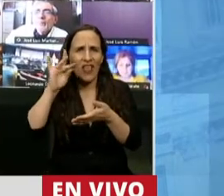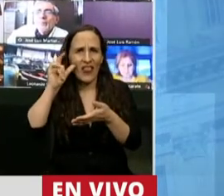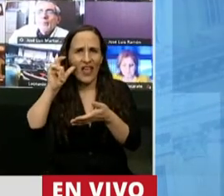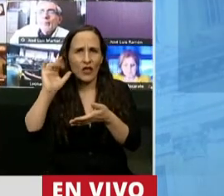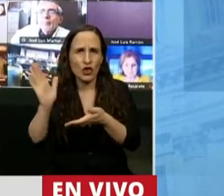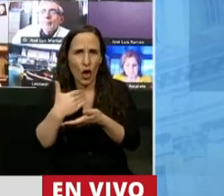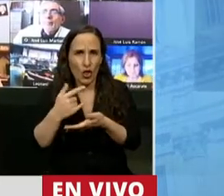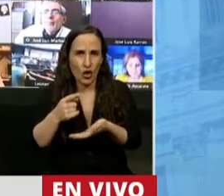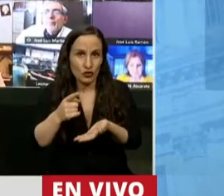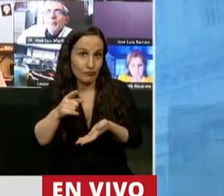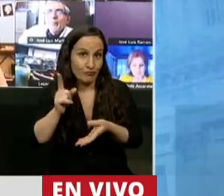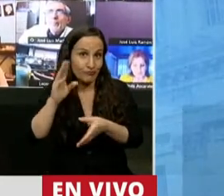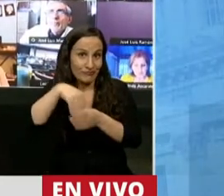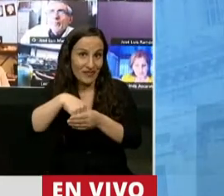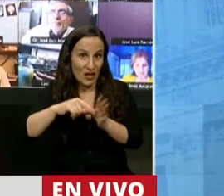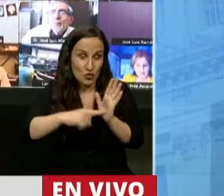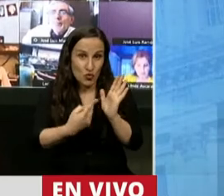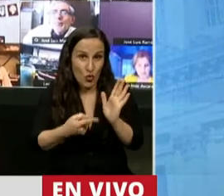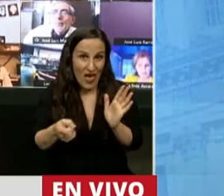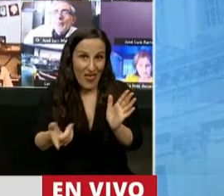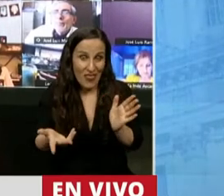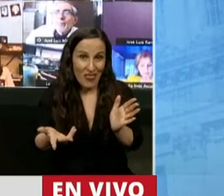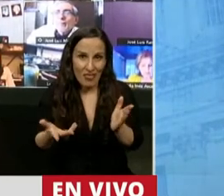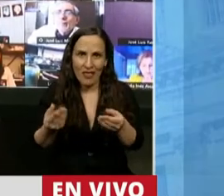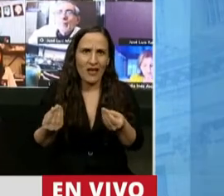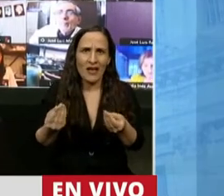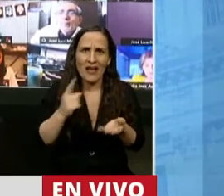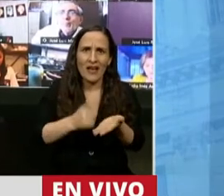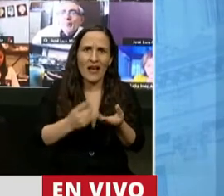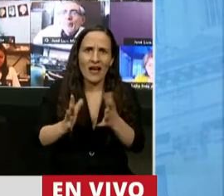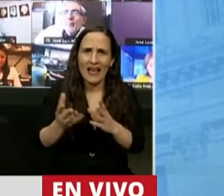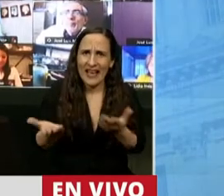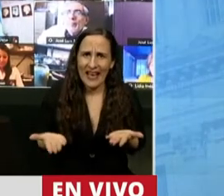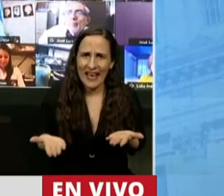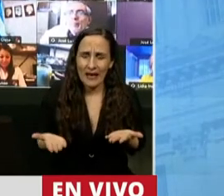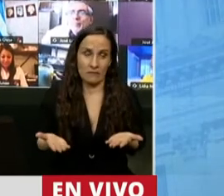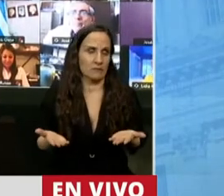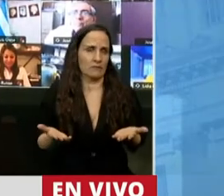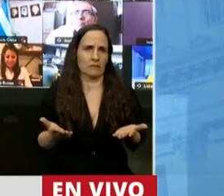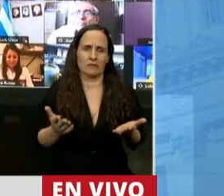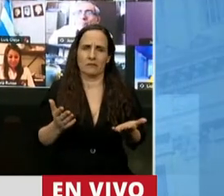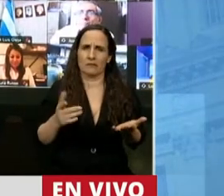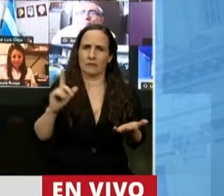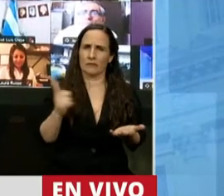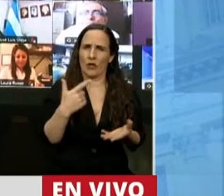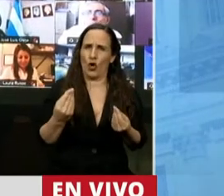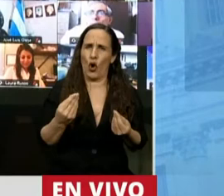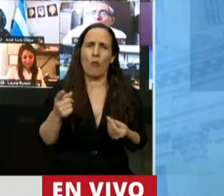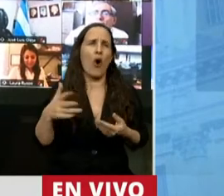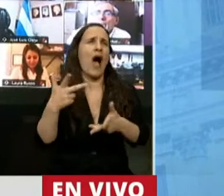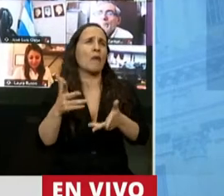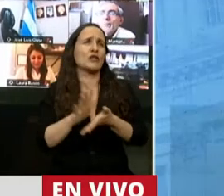Autónoma de Buenos Aires, Presidente. Eso inexplicable para mí. Los mismos que se llevan la boca hablando de seguridad,